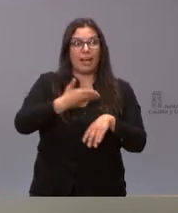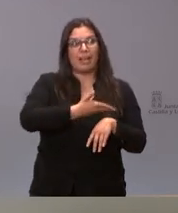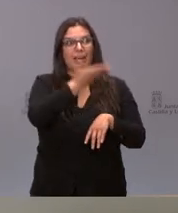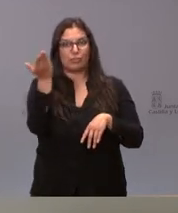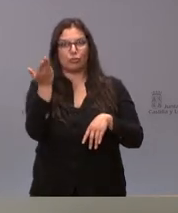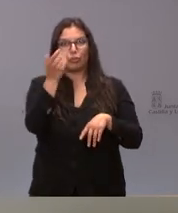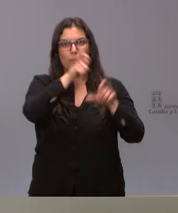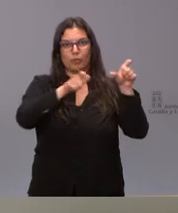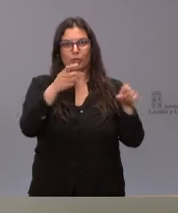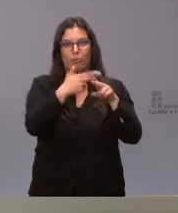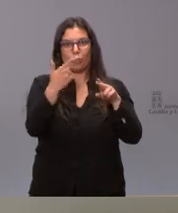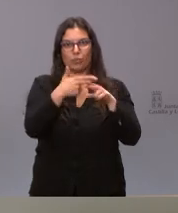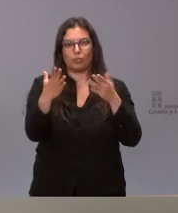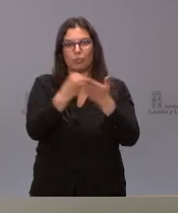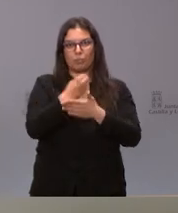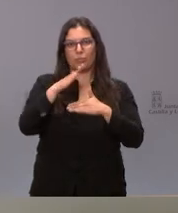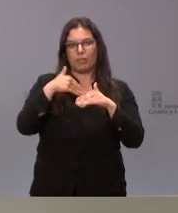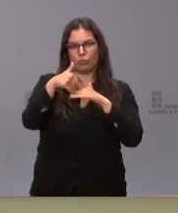políticos satisfecho también en el futuro